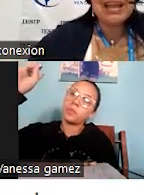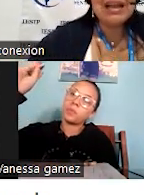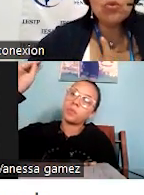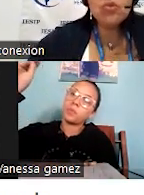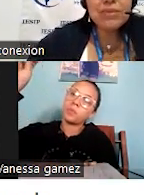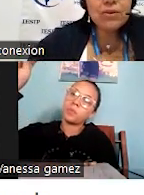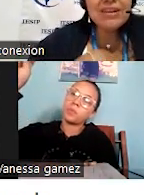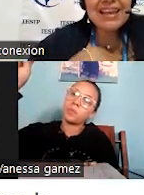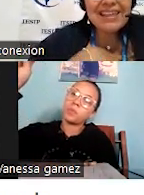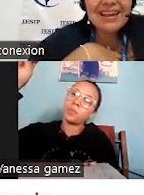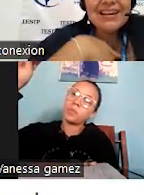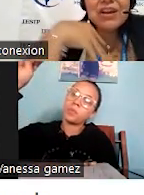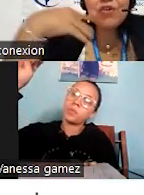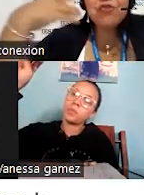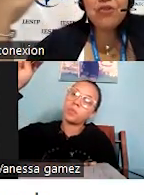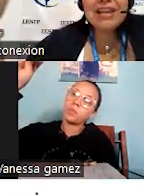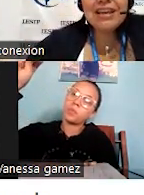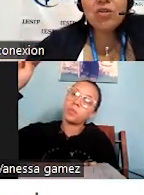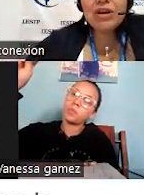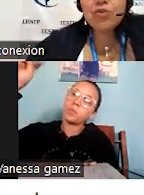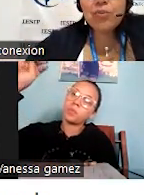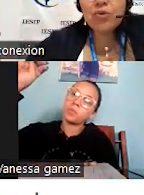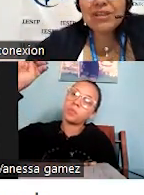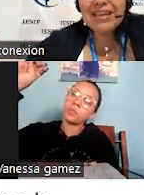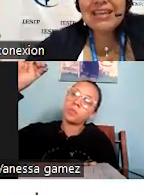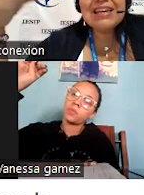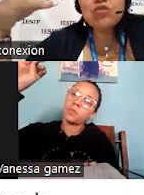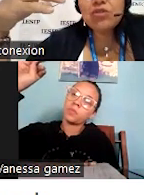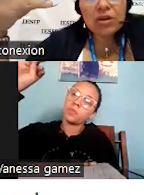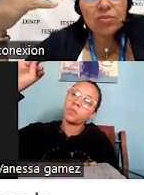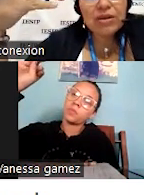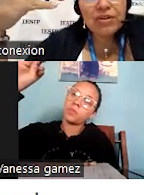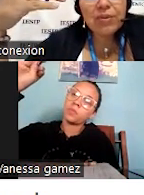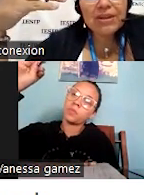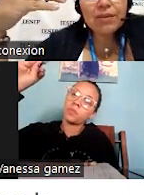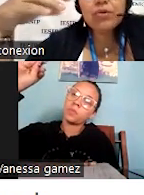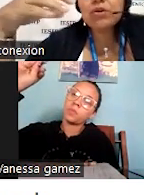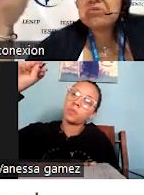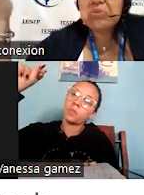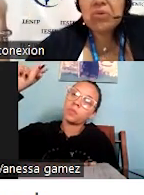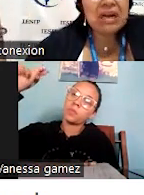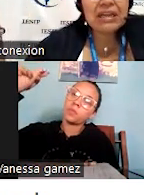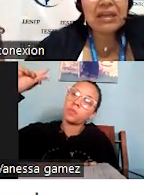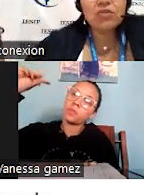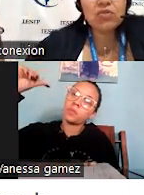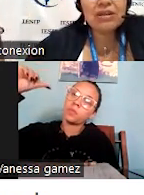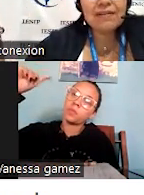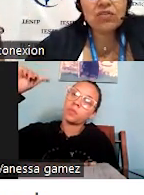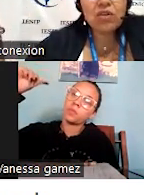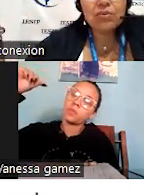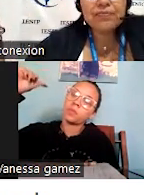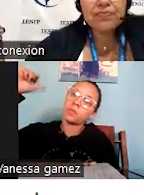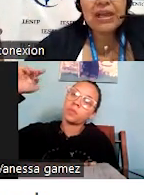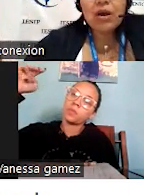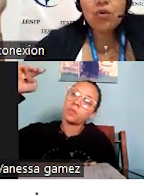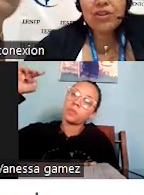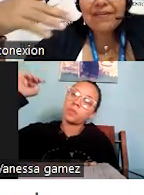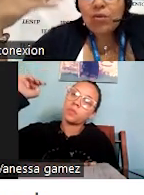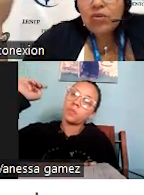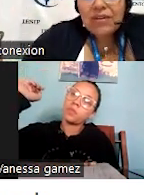Entonces, el consumidor queda feliz con el soporte y retorna con más frecuencia porque obtuvo calidad en su transacción.